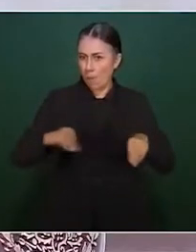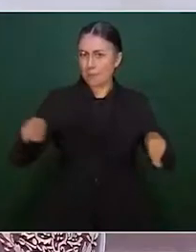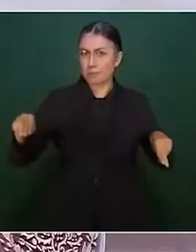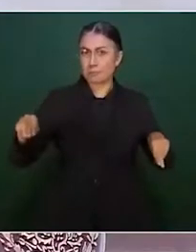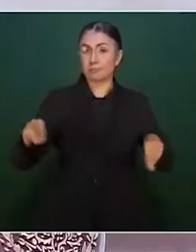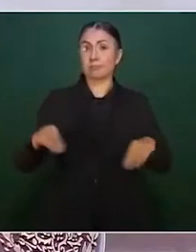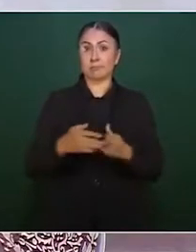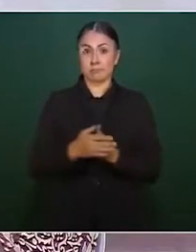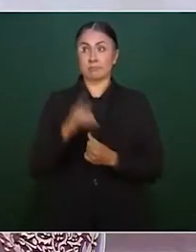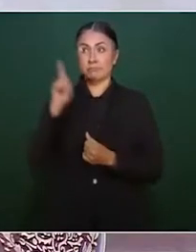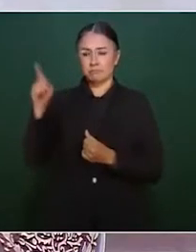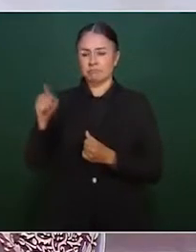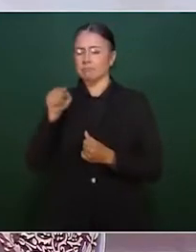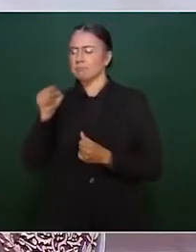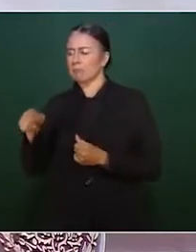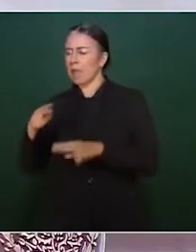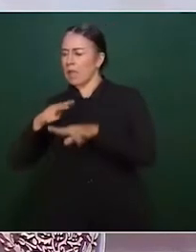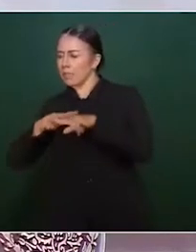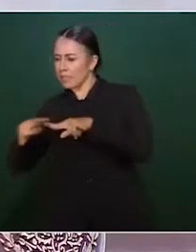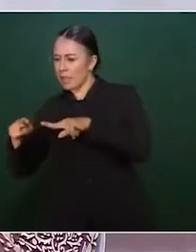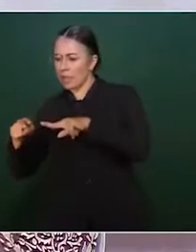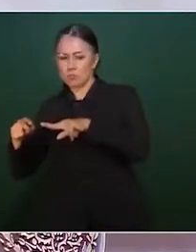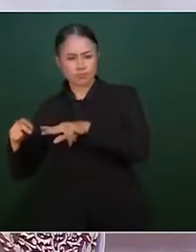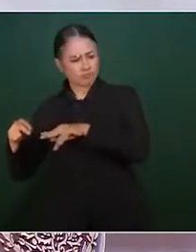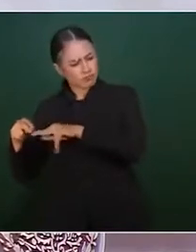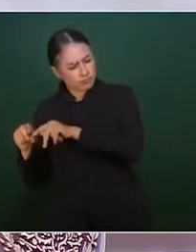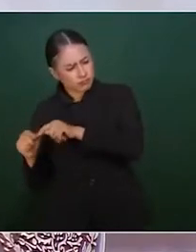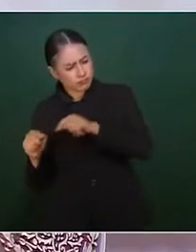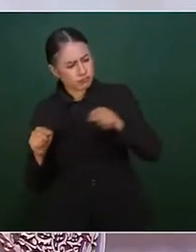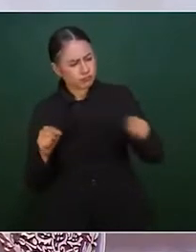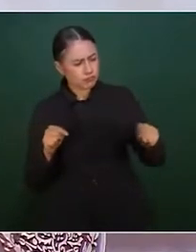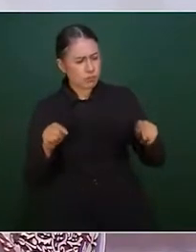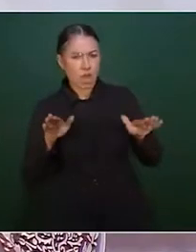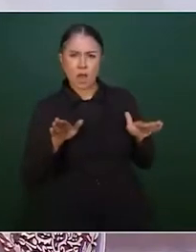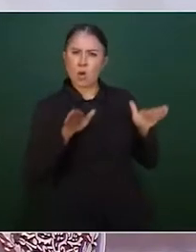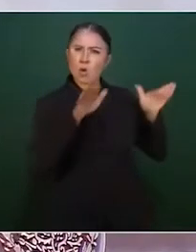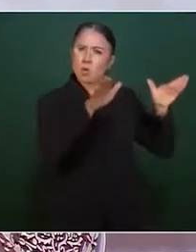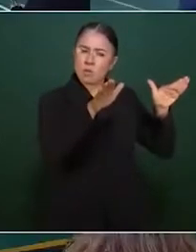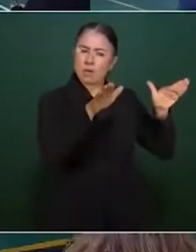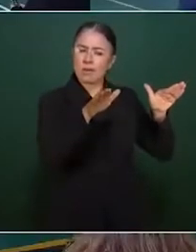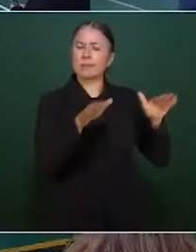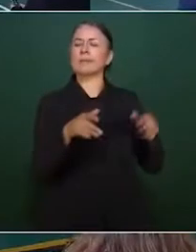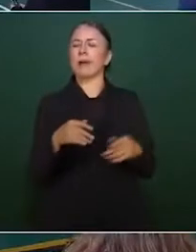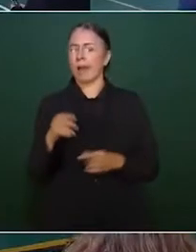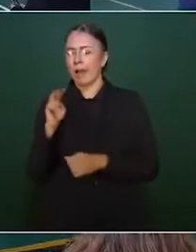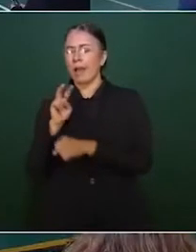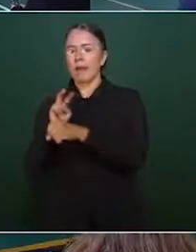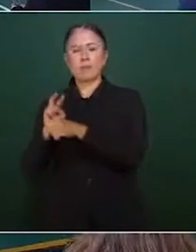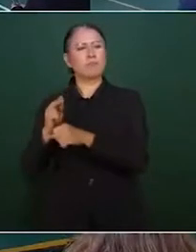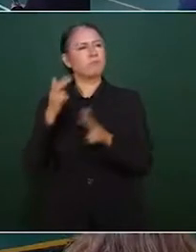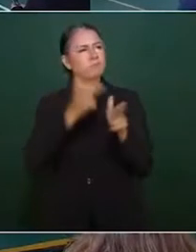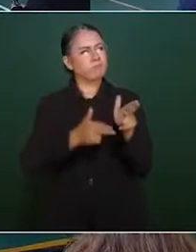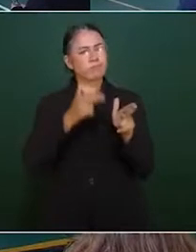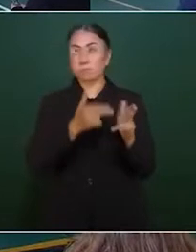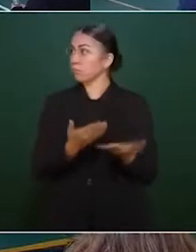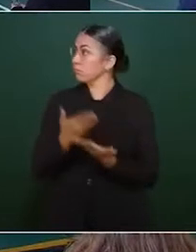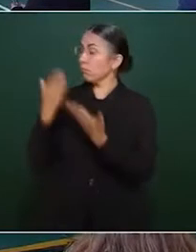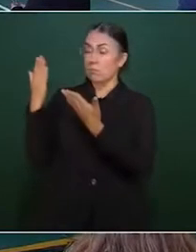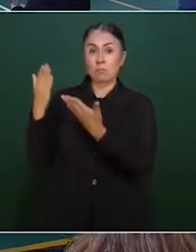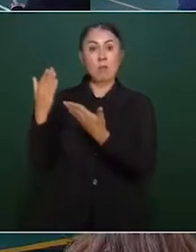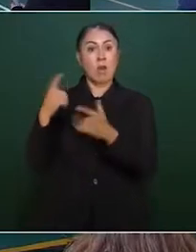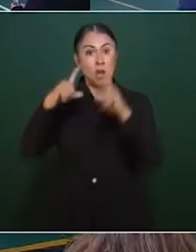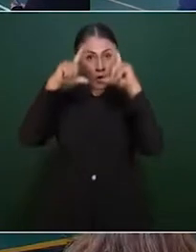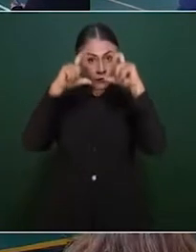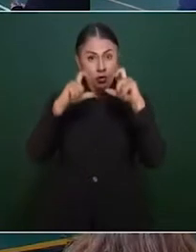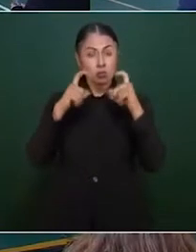con el nuevo Aeropuerto Internacional Felipe Ángeles. Aquí vemos la foto donde se aprecia el tren en el